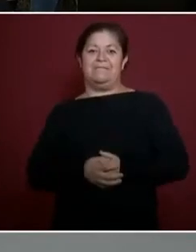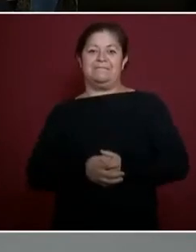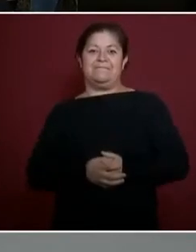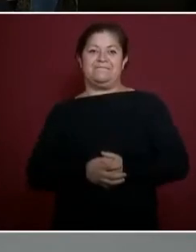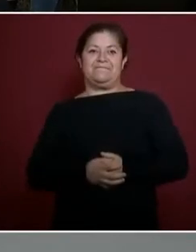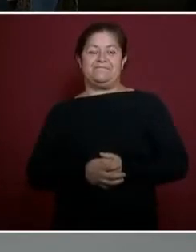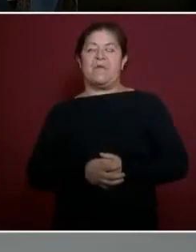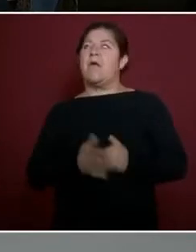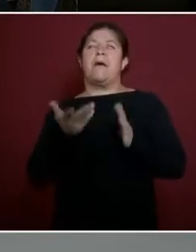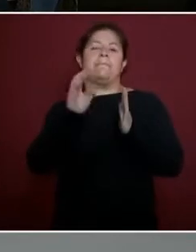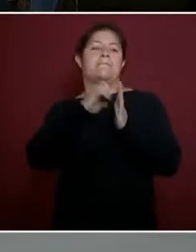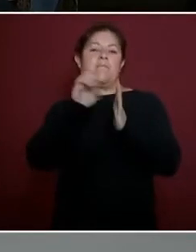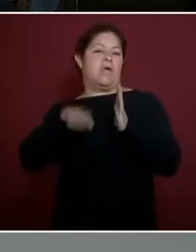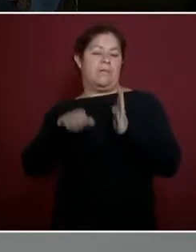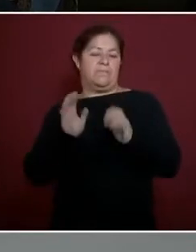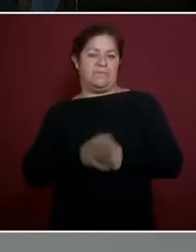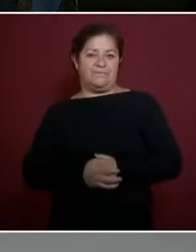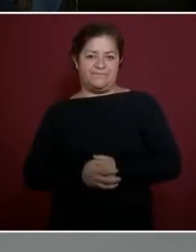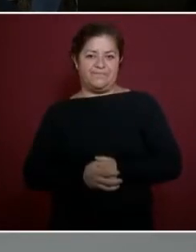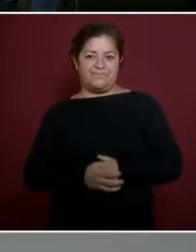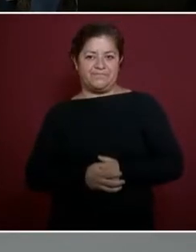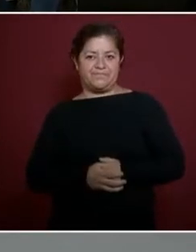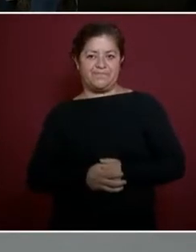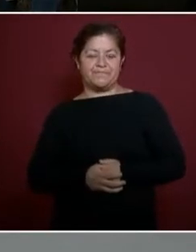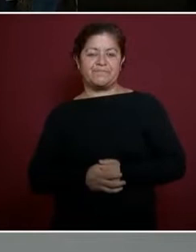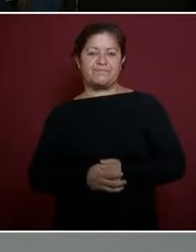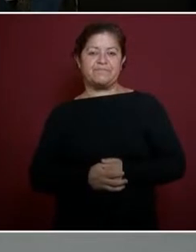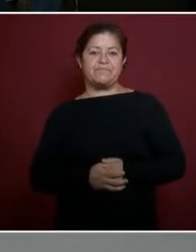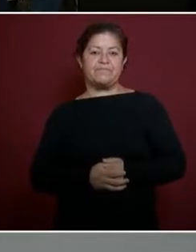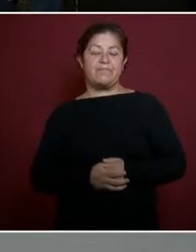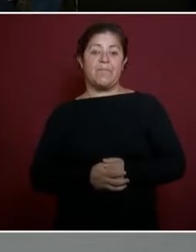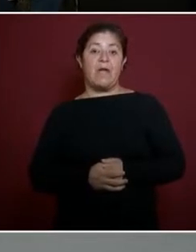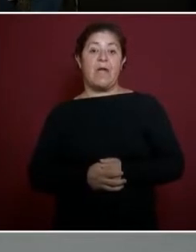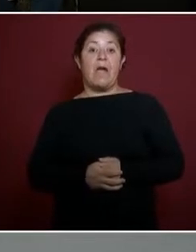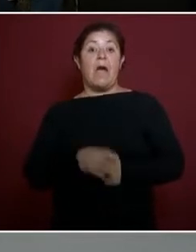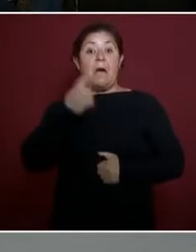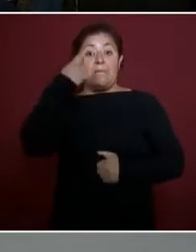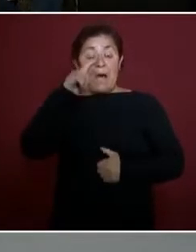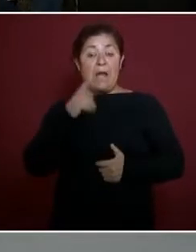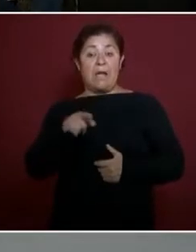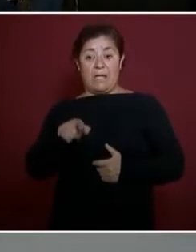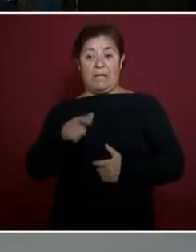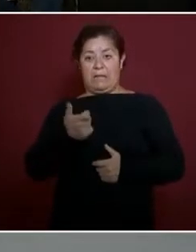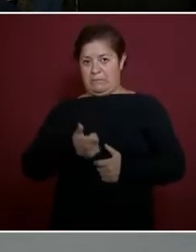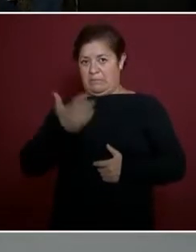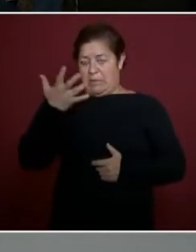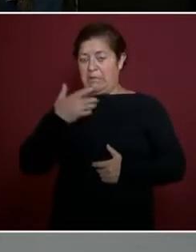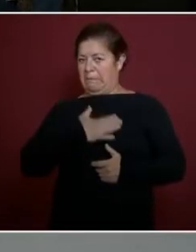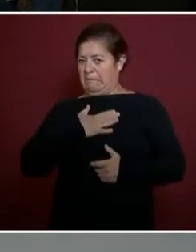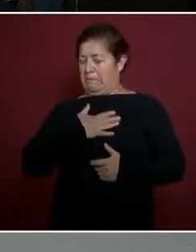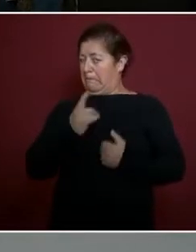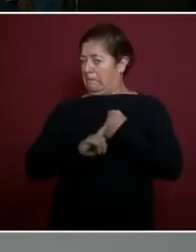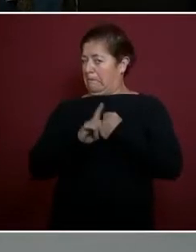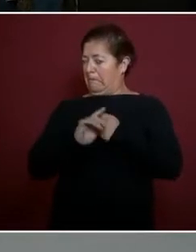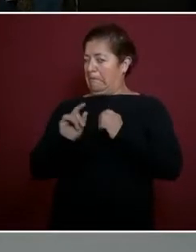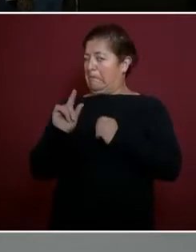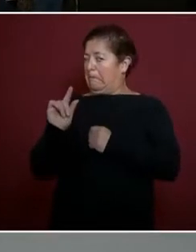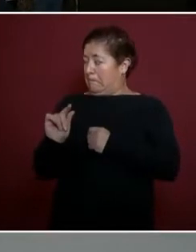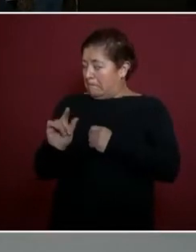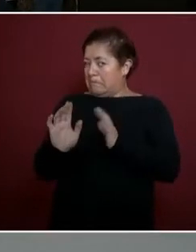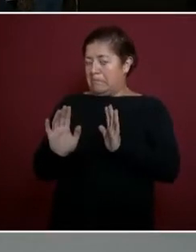Por ejemplo, para que no nos afecte mucho la inflación, ya lo tenemos probado,